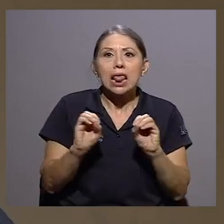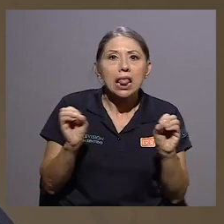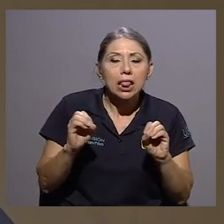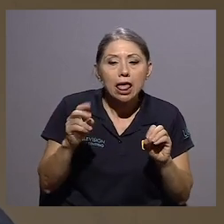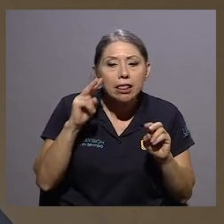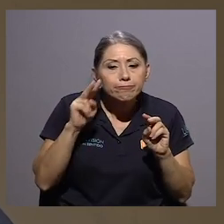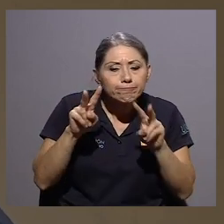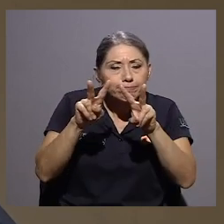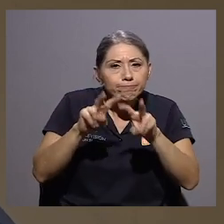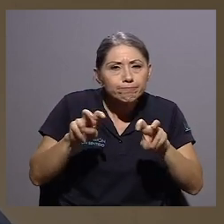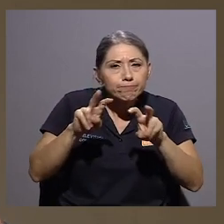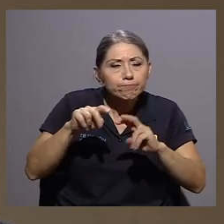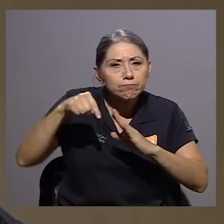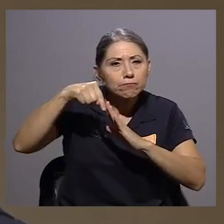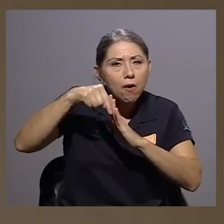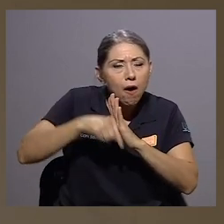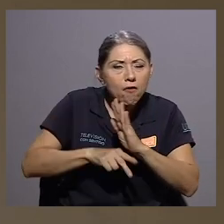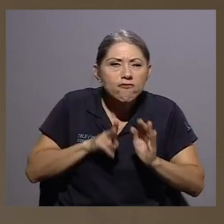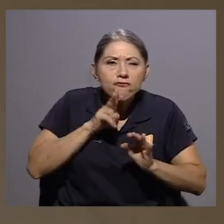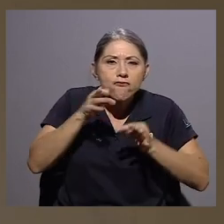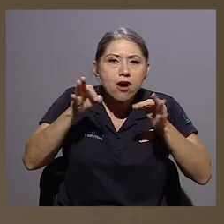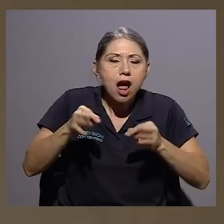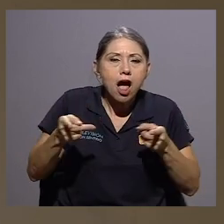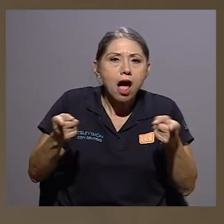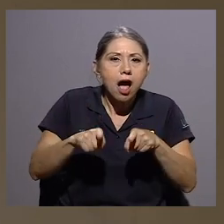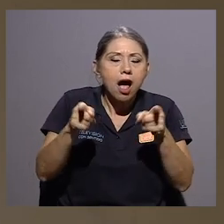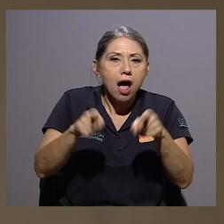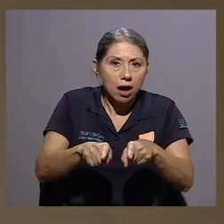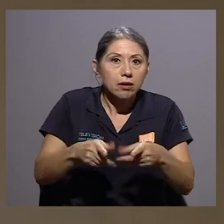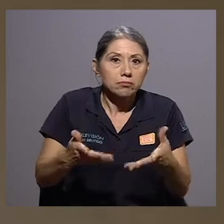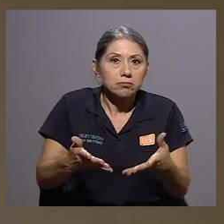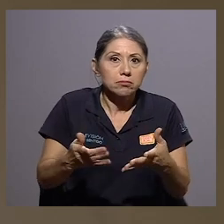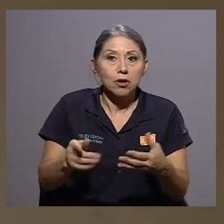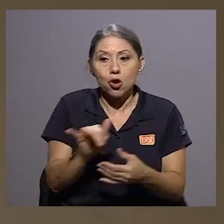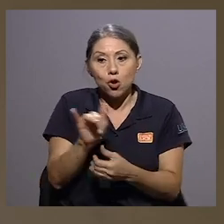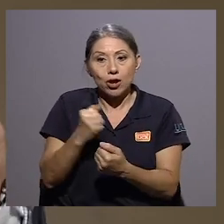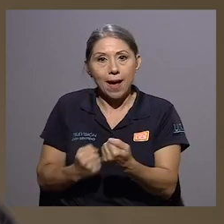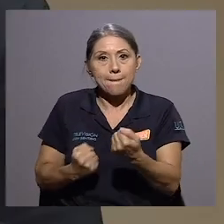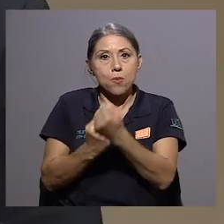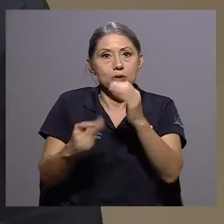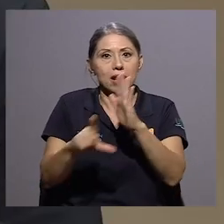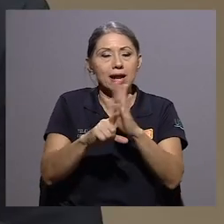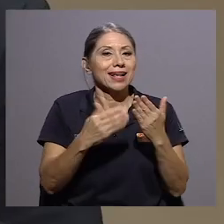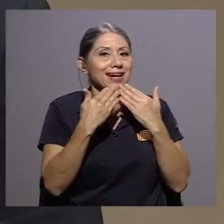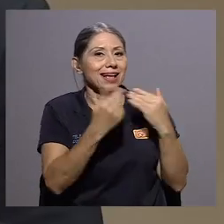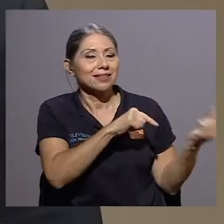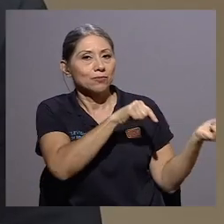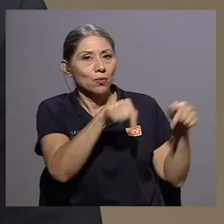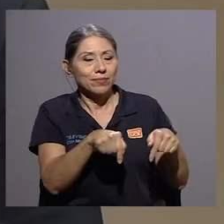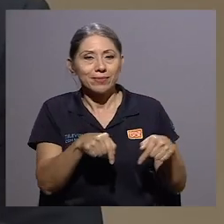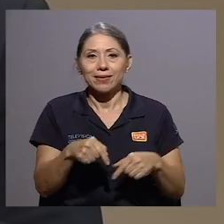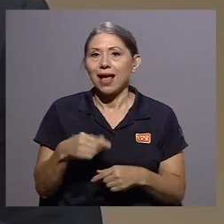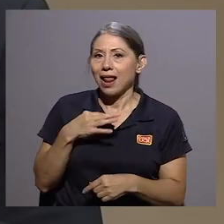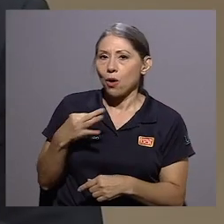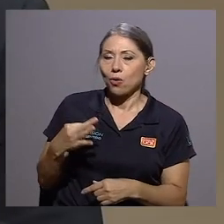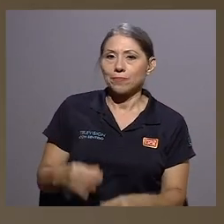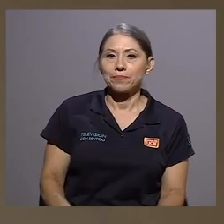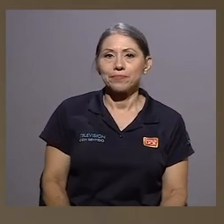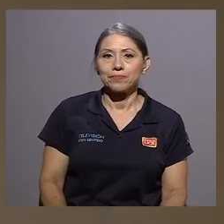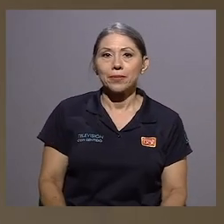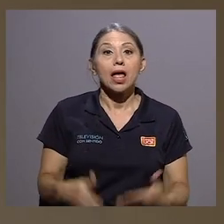mirar en detalle lo que en este caso auspicia la legalidad. Muchas gracias por estar con nosotros, Marco. A la hora.